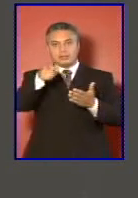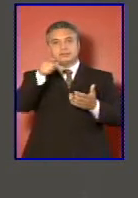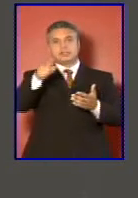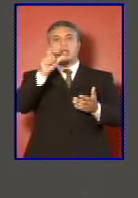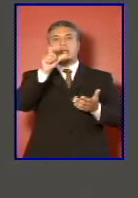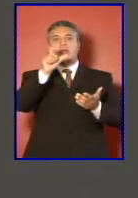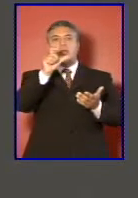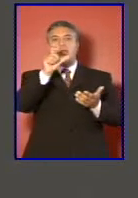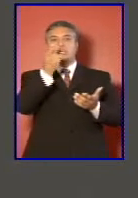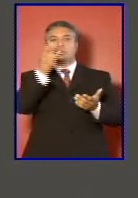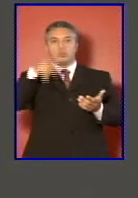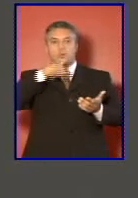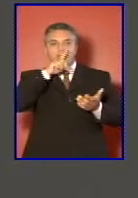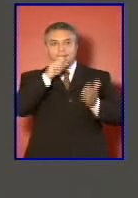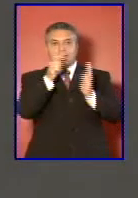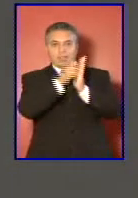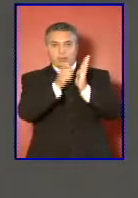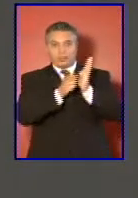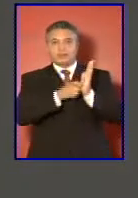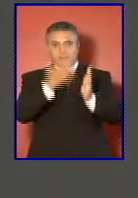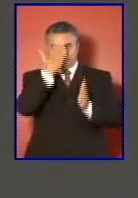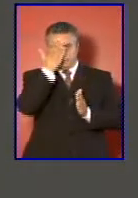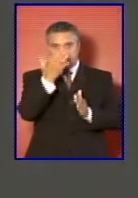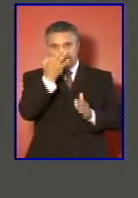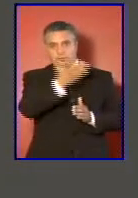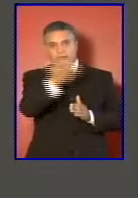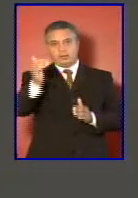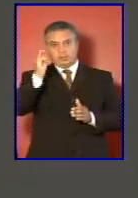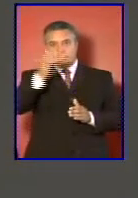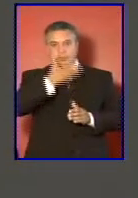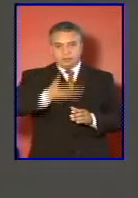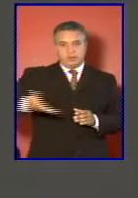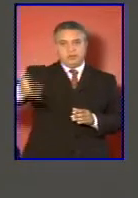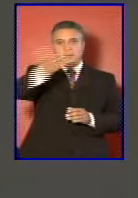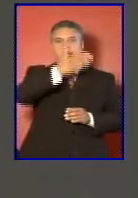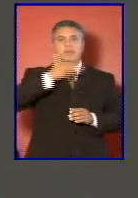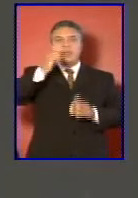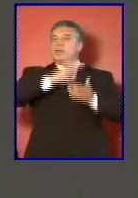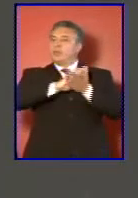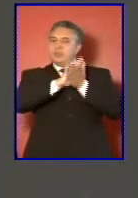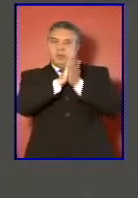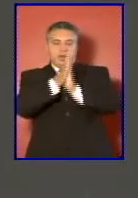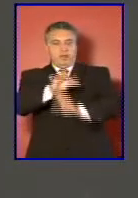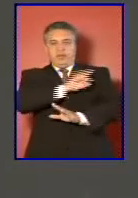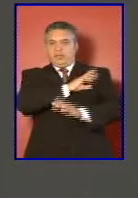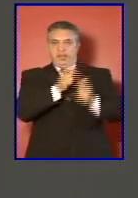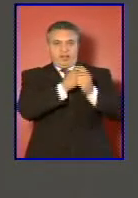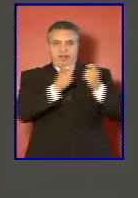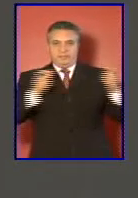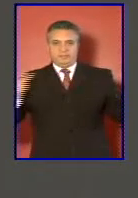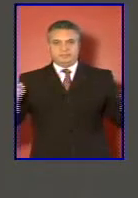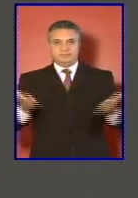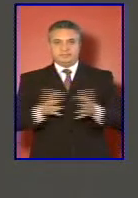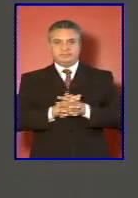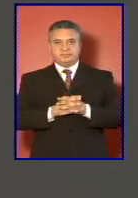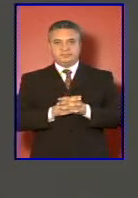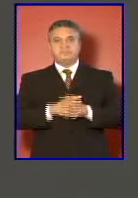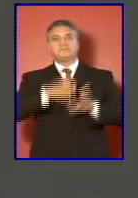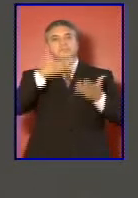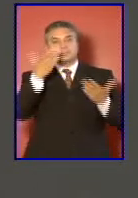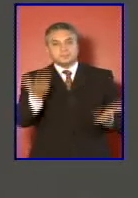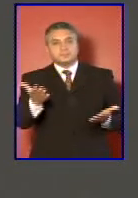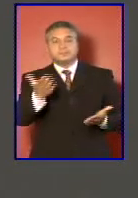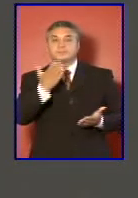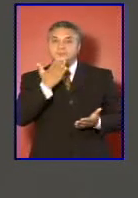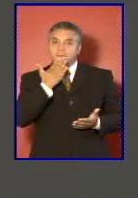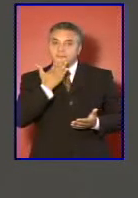cuenta ante ustedes y a través de ustedes al país entero. He dicho que